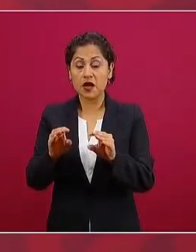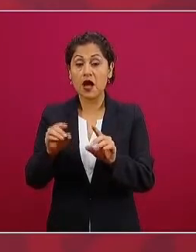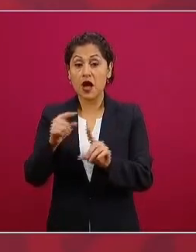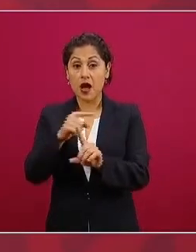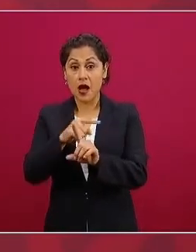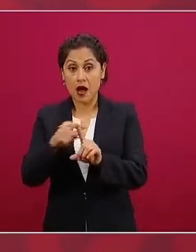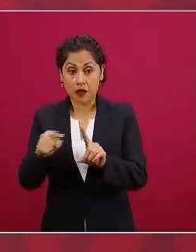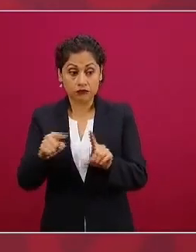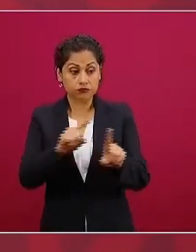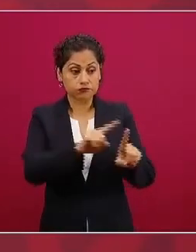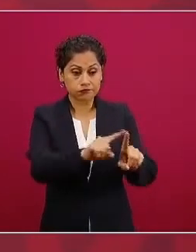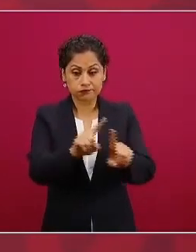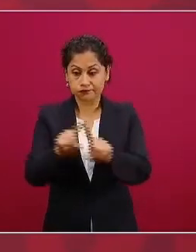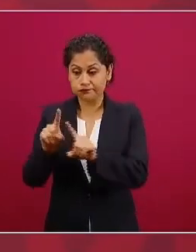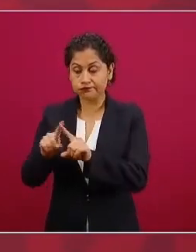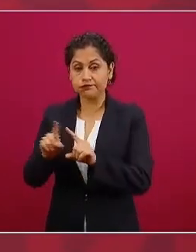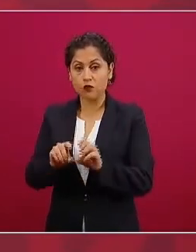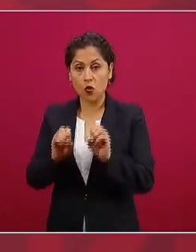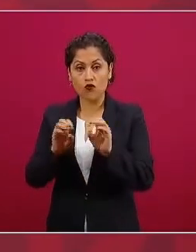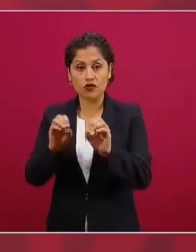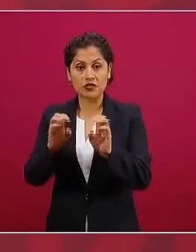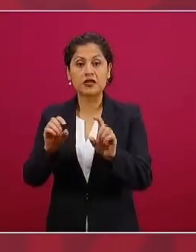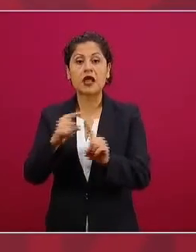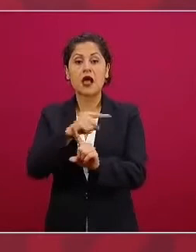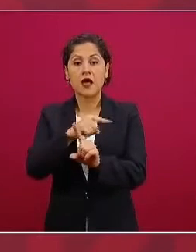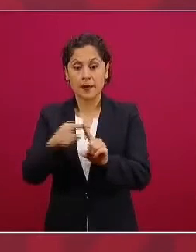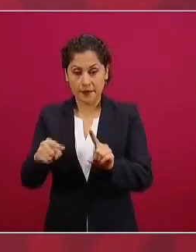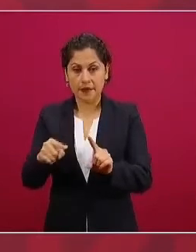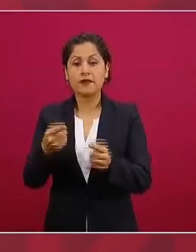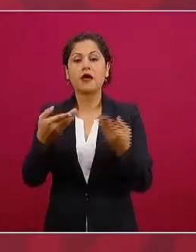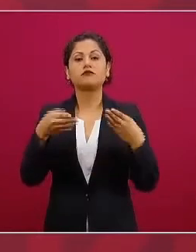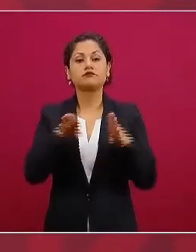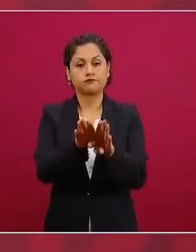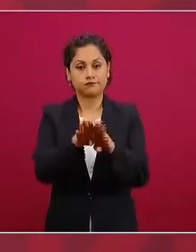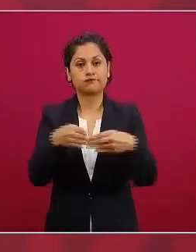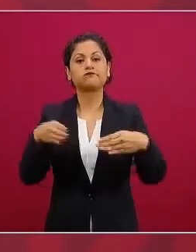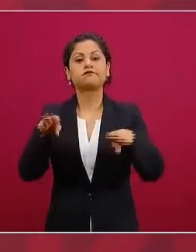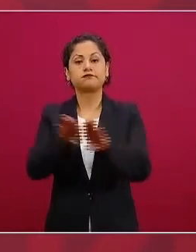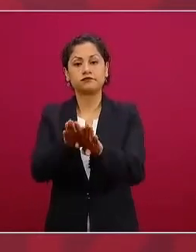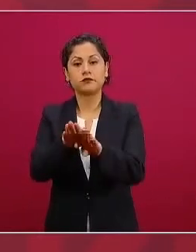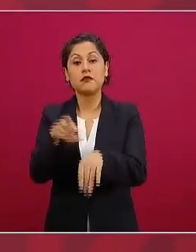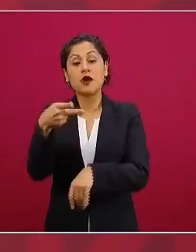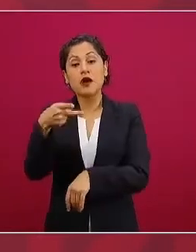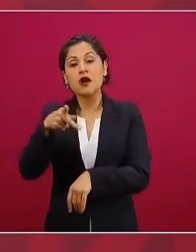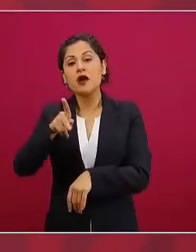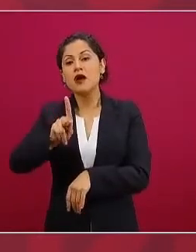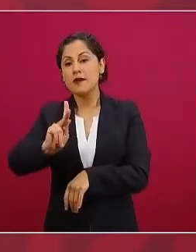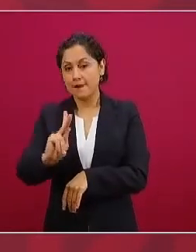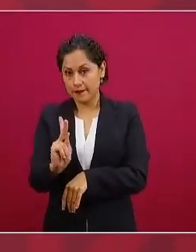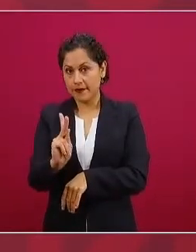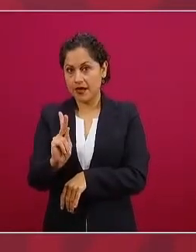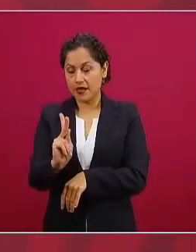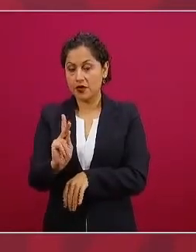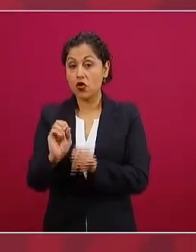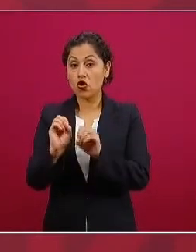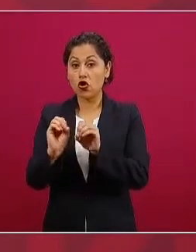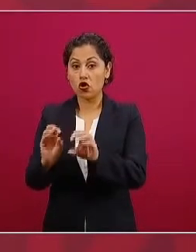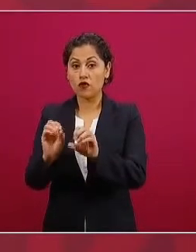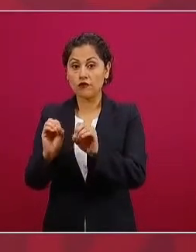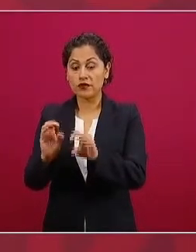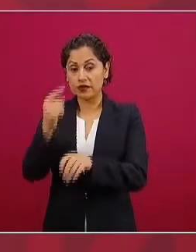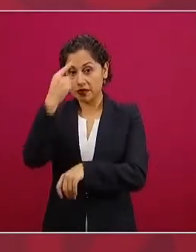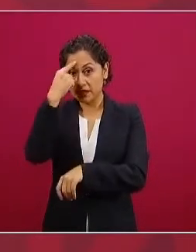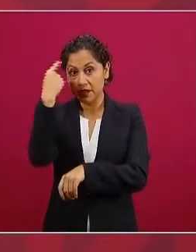de las que atiendan de manera directa al público